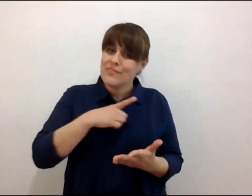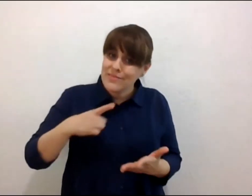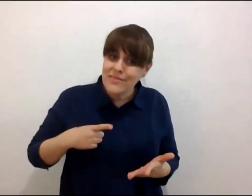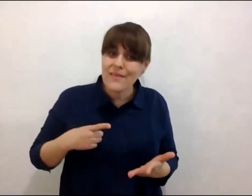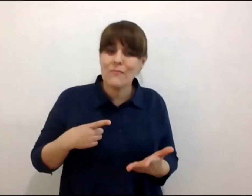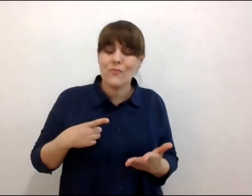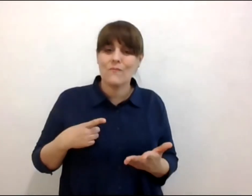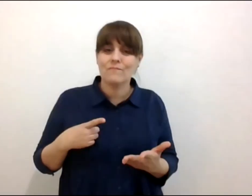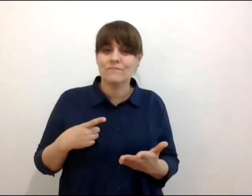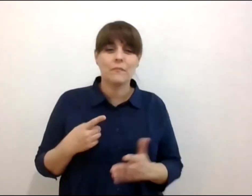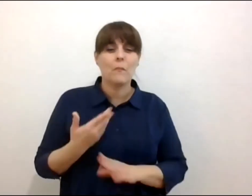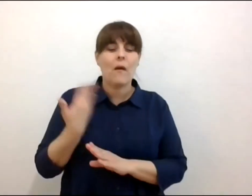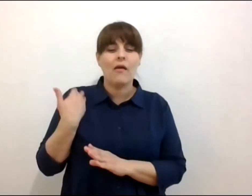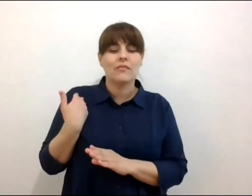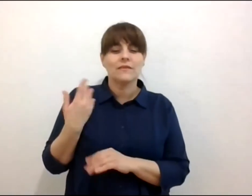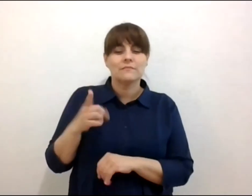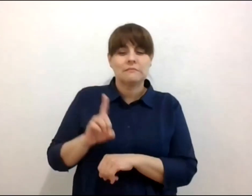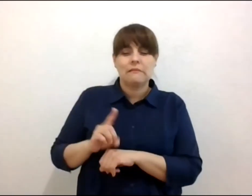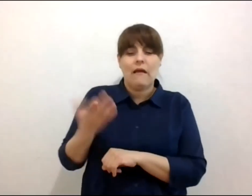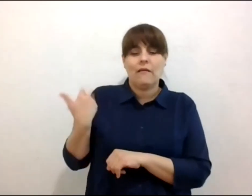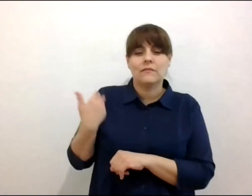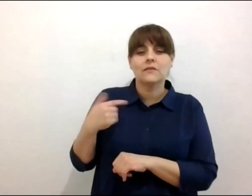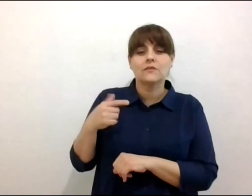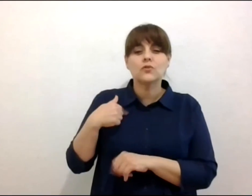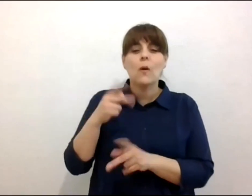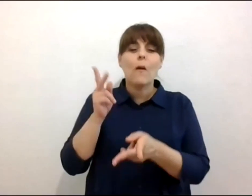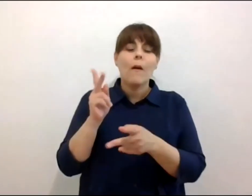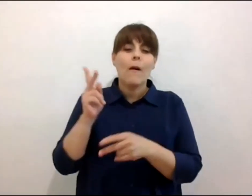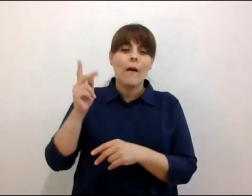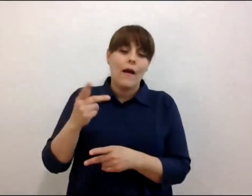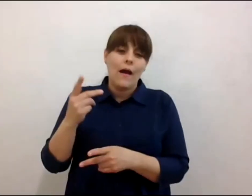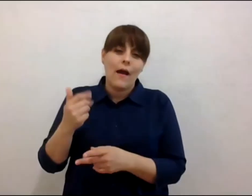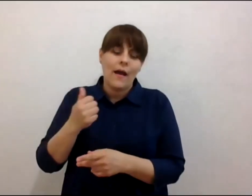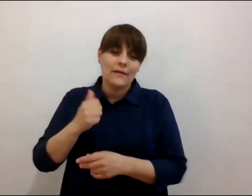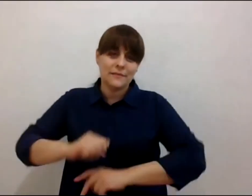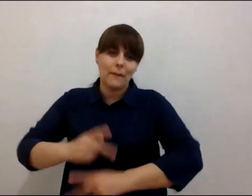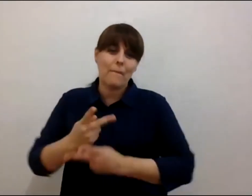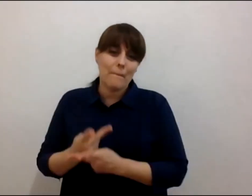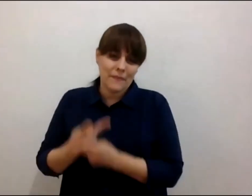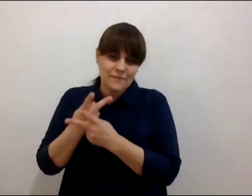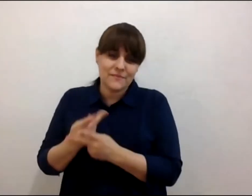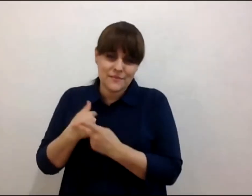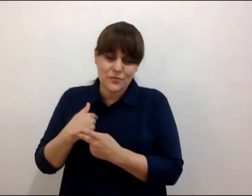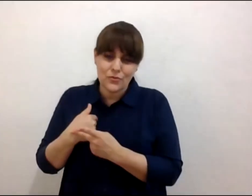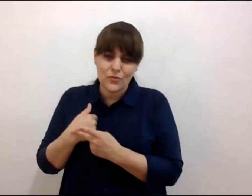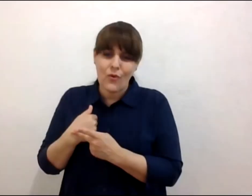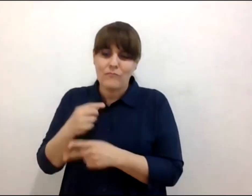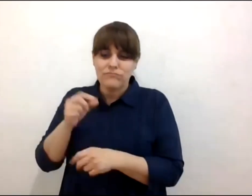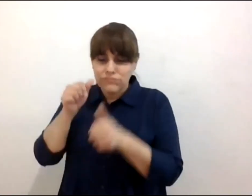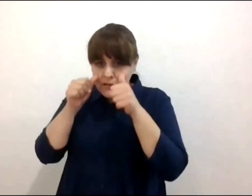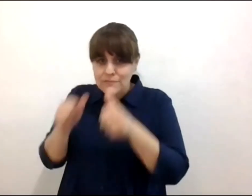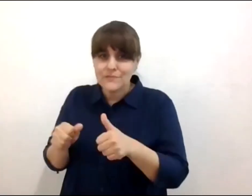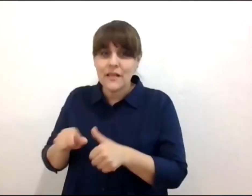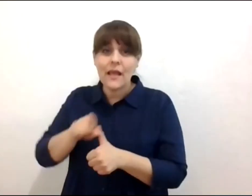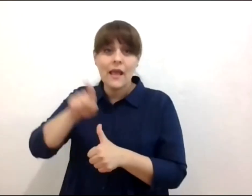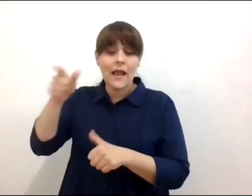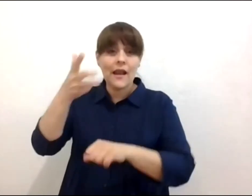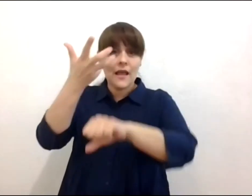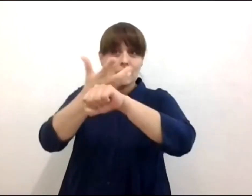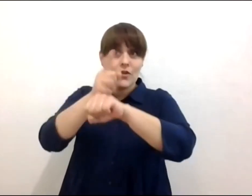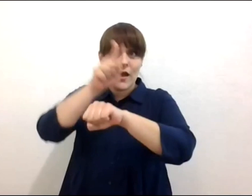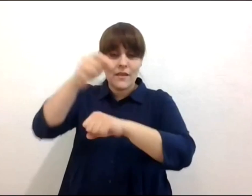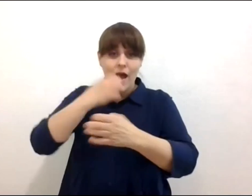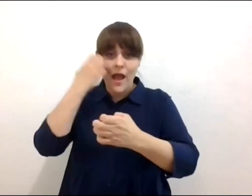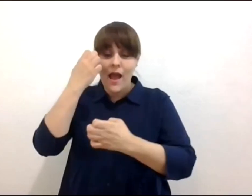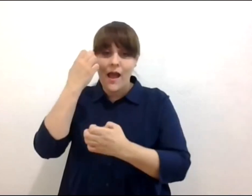gustado el otro día hablaba yo con un paciente sí que estaba estudiando en Estados Unidos lo regresan porque